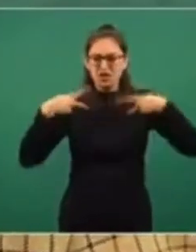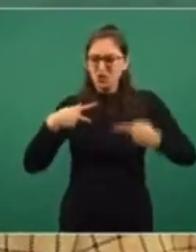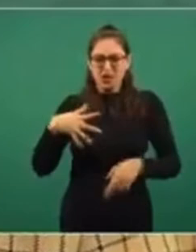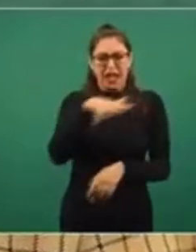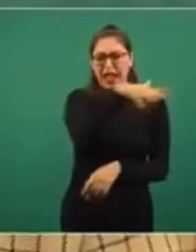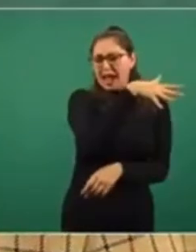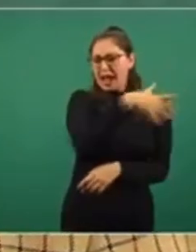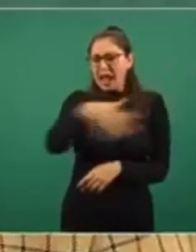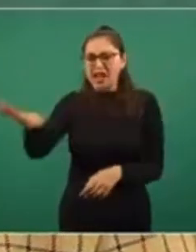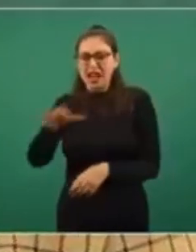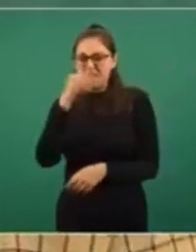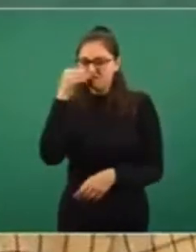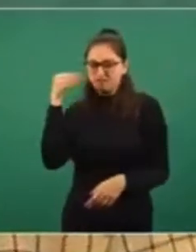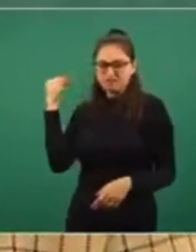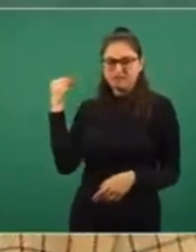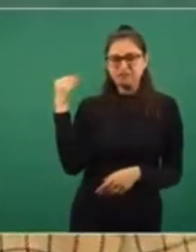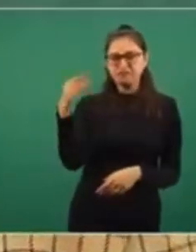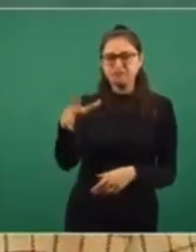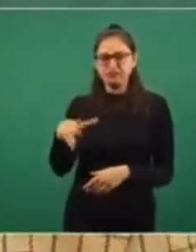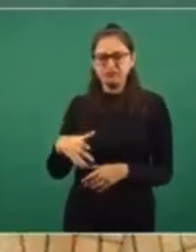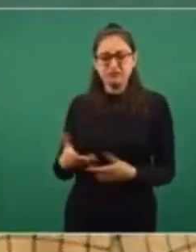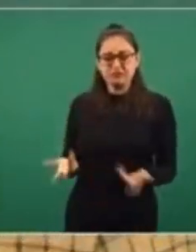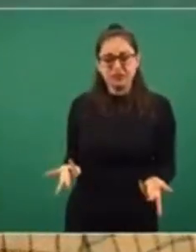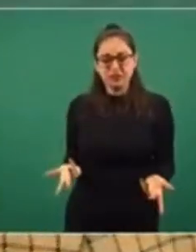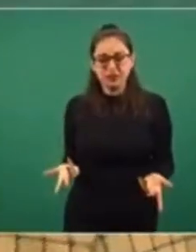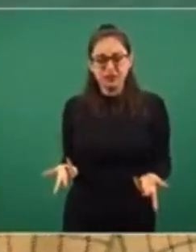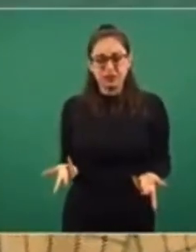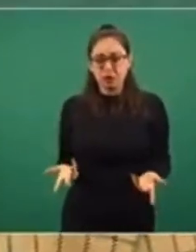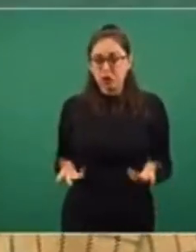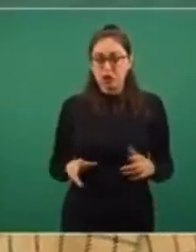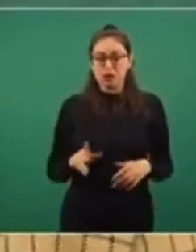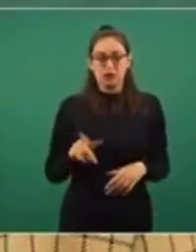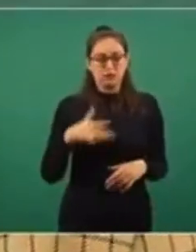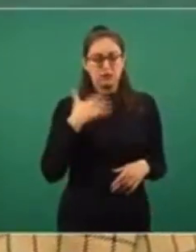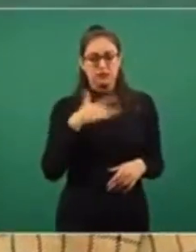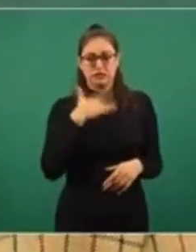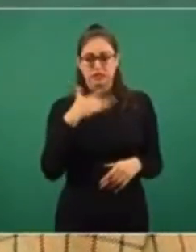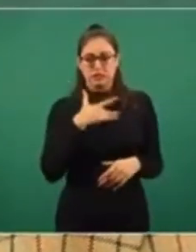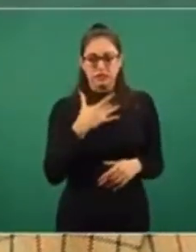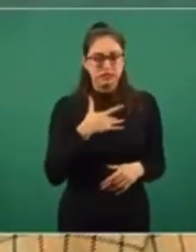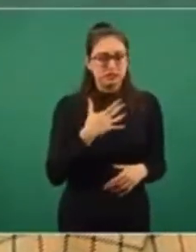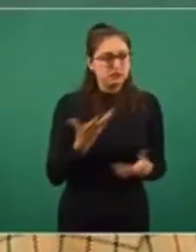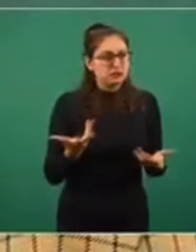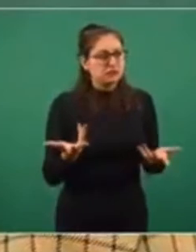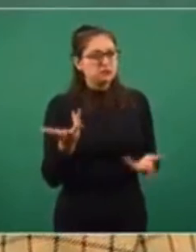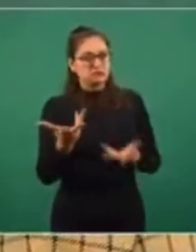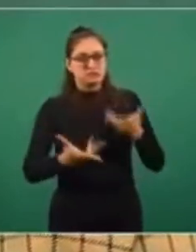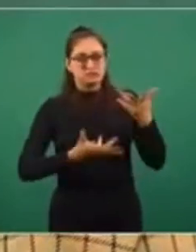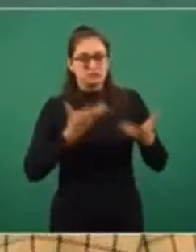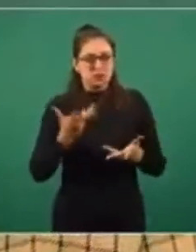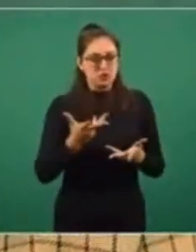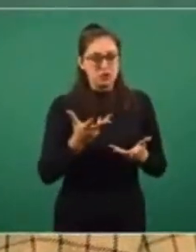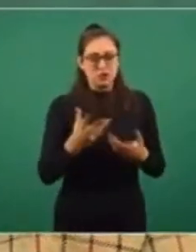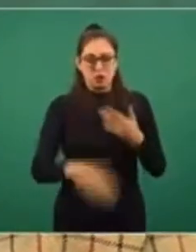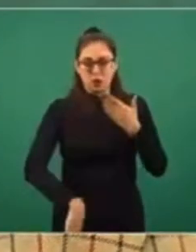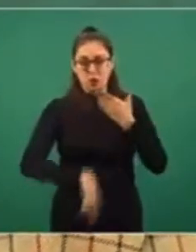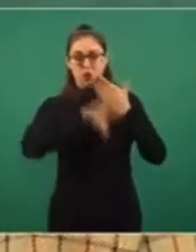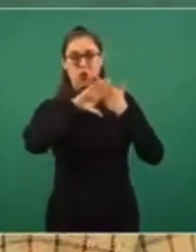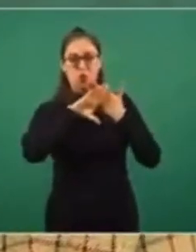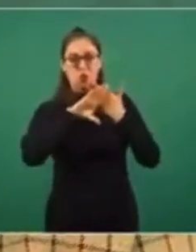justamente, lo menos que quiere y lo menos que la Constitución en estos principios le da son